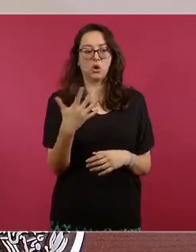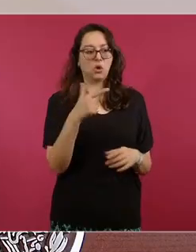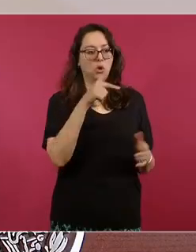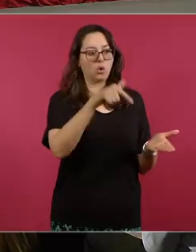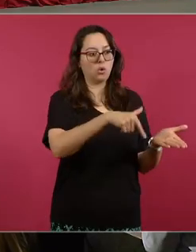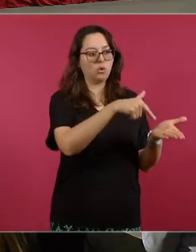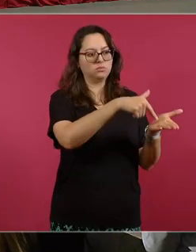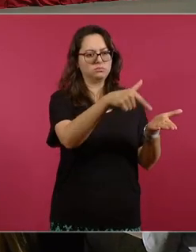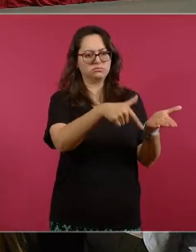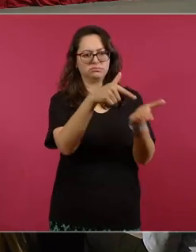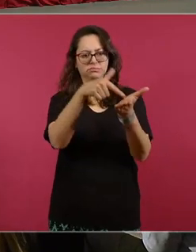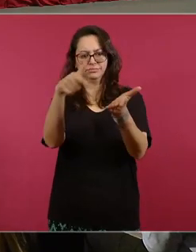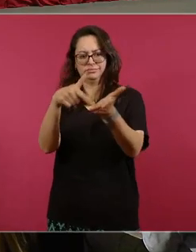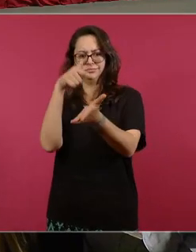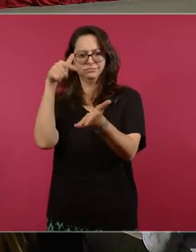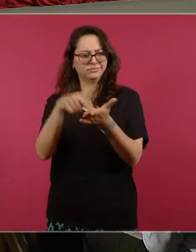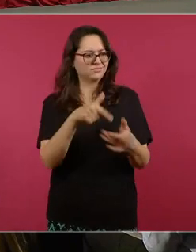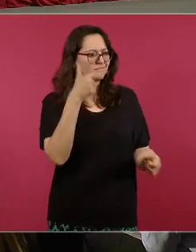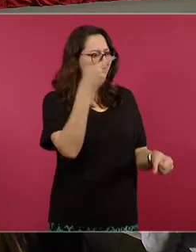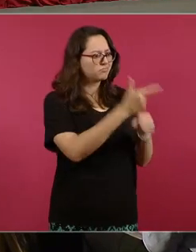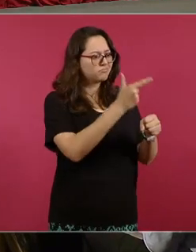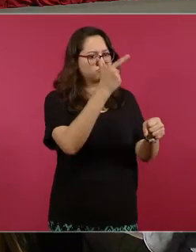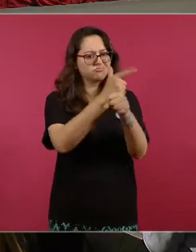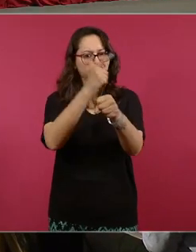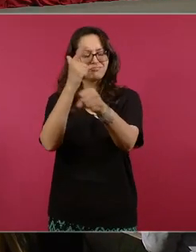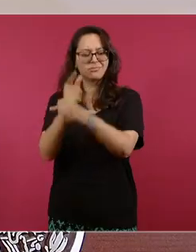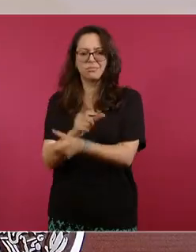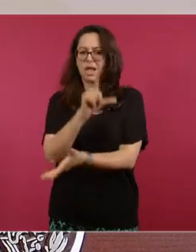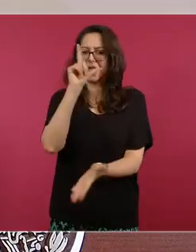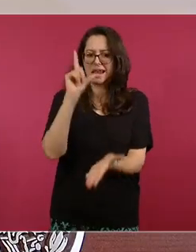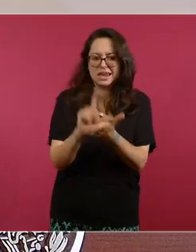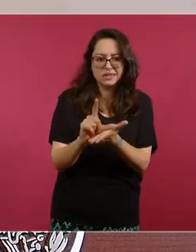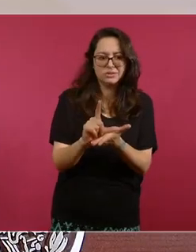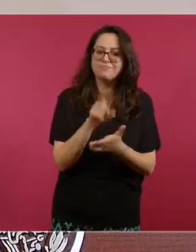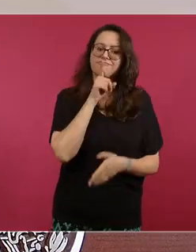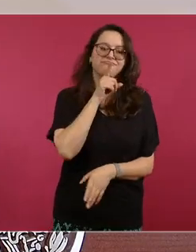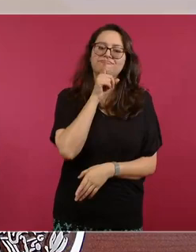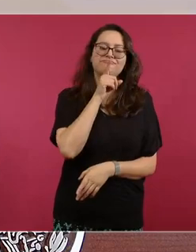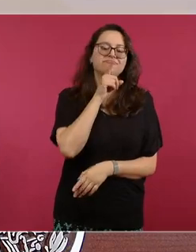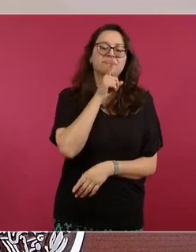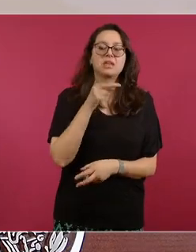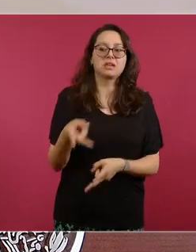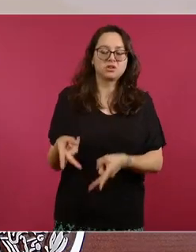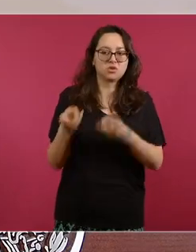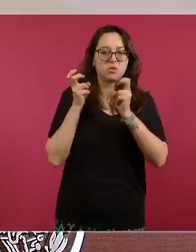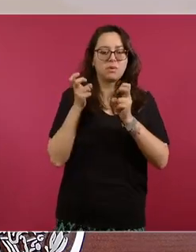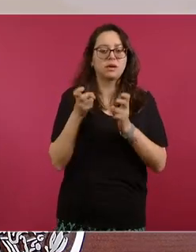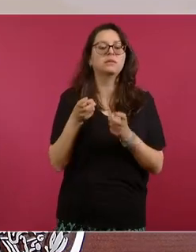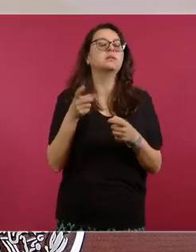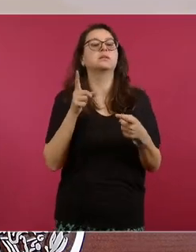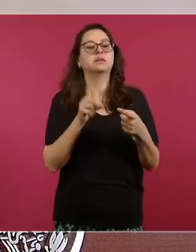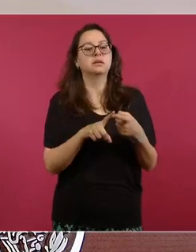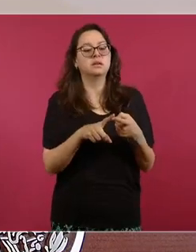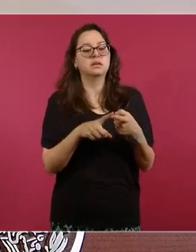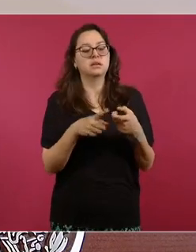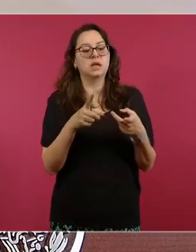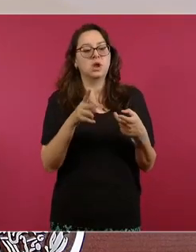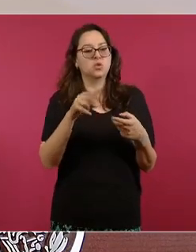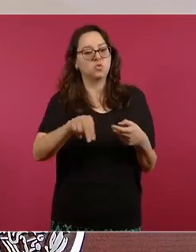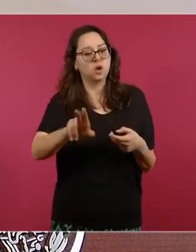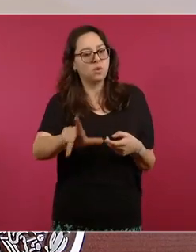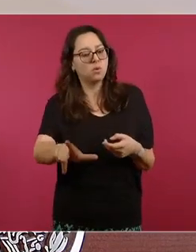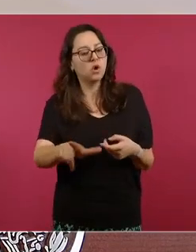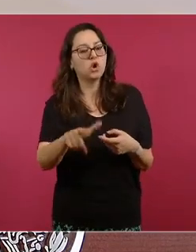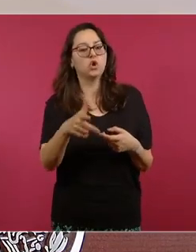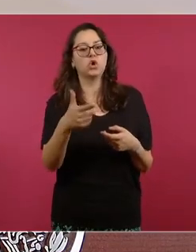verificadas con irregularidades en dar litros de al litro. Una de ellas estuvo en Reynosa, otra en Metepec, dos en Nuevo León, allá en